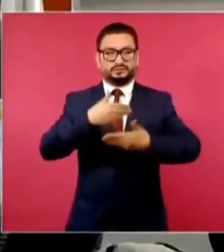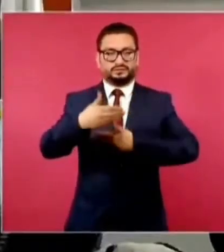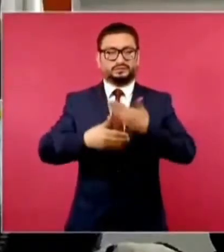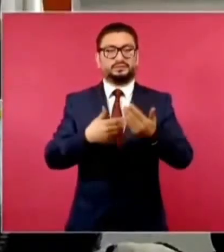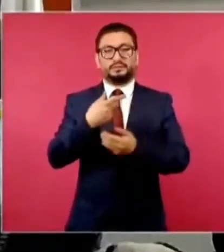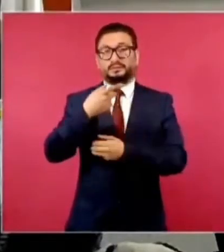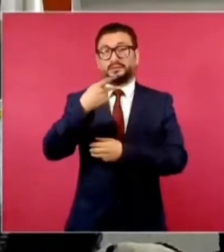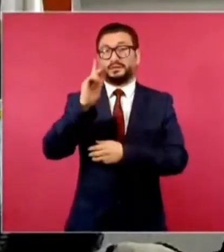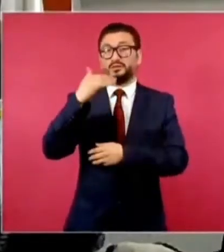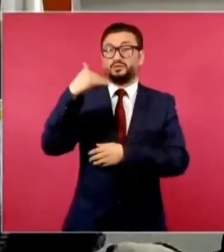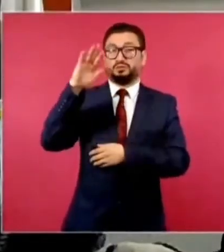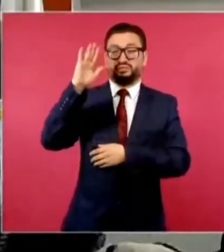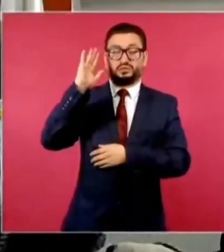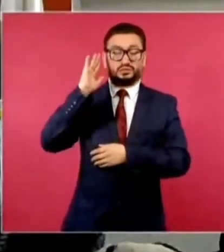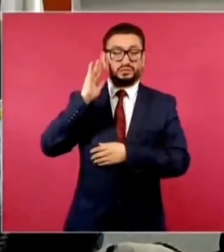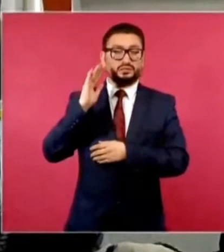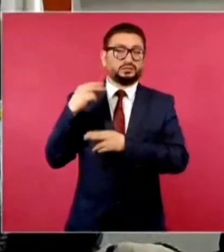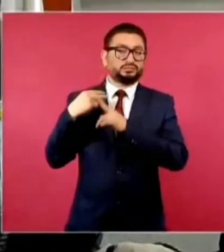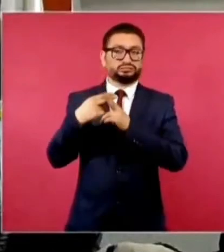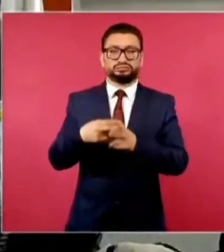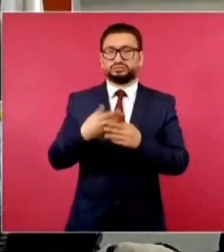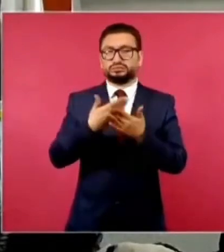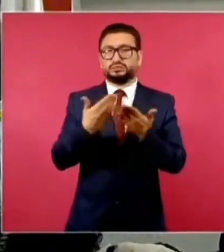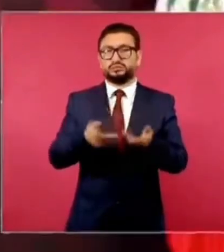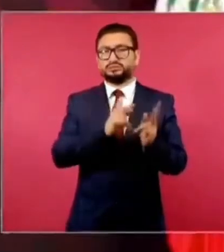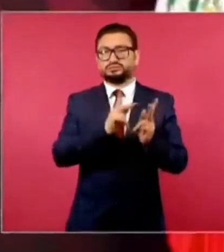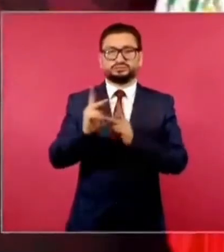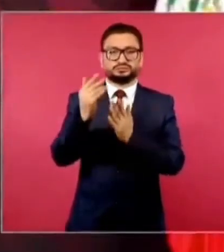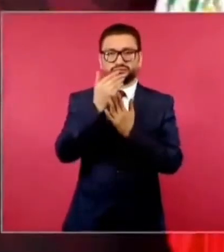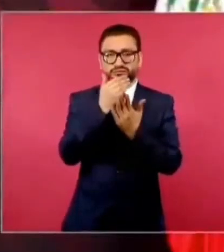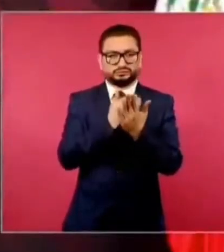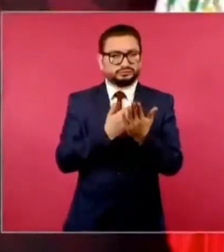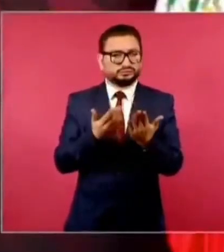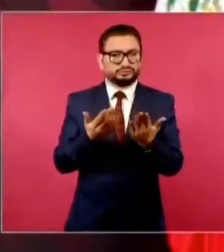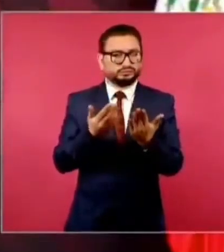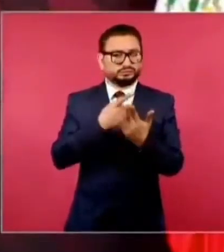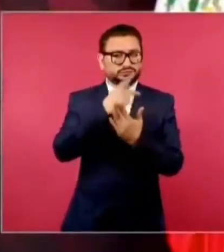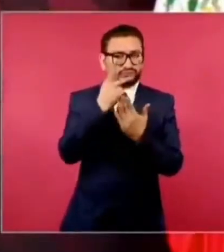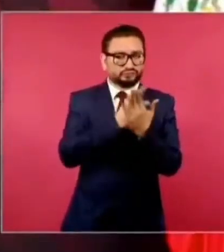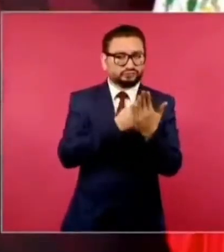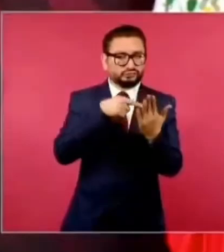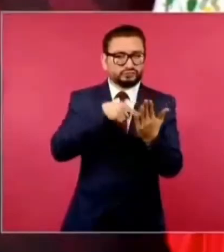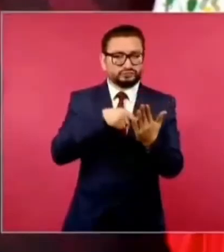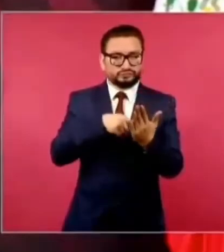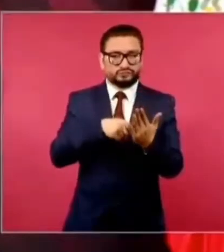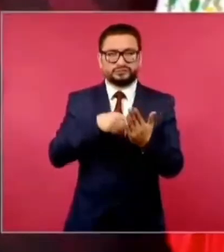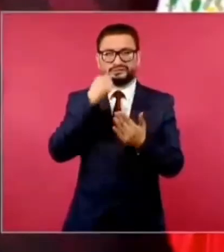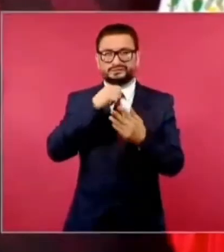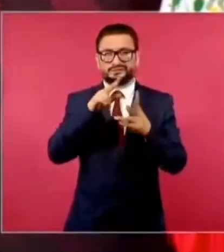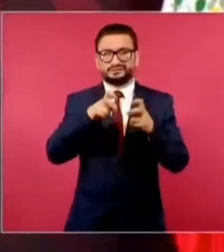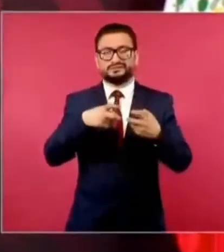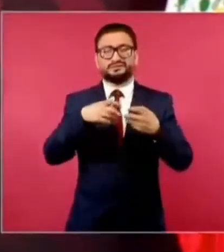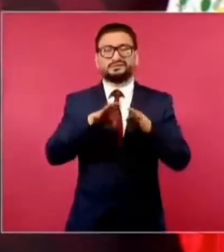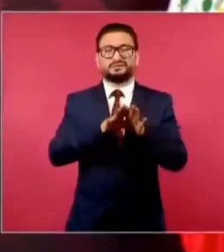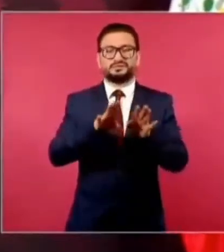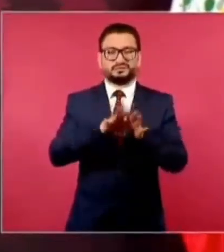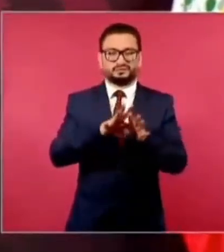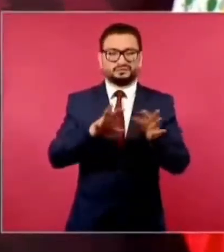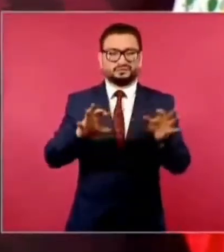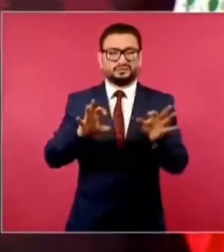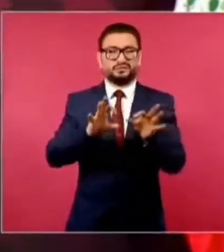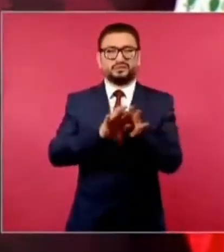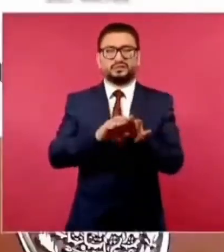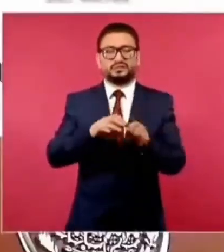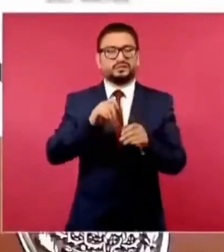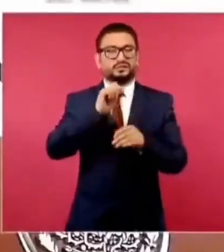pero desde entonces todos los planes tienen que ver con lo militar, como el Plan